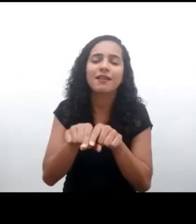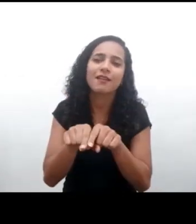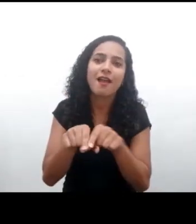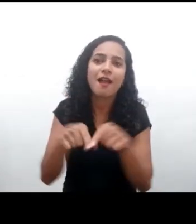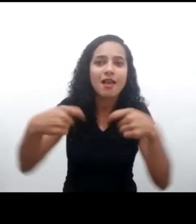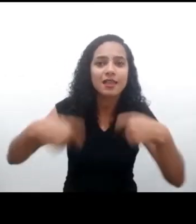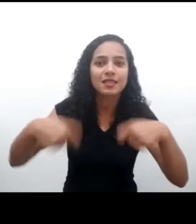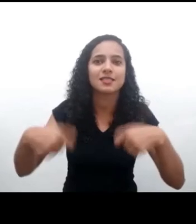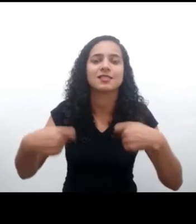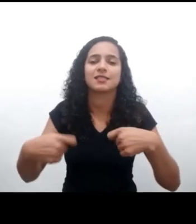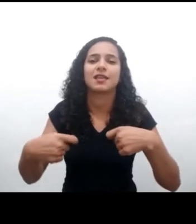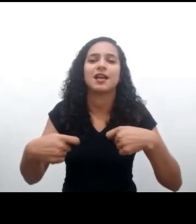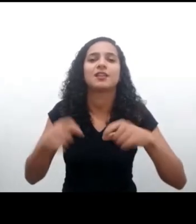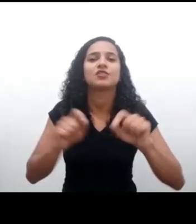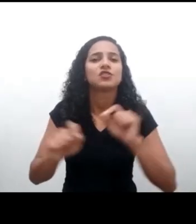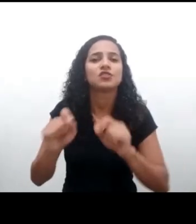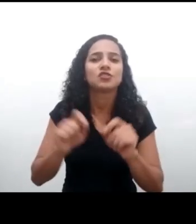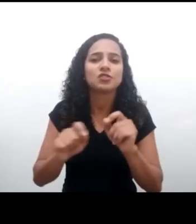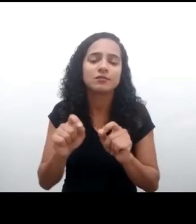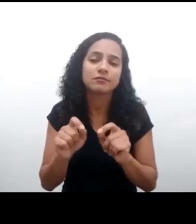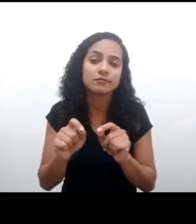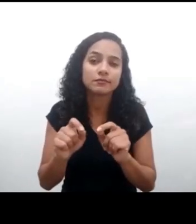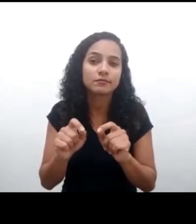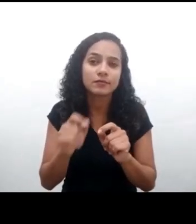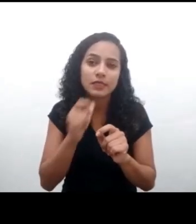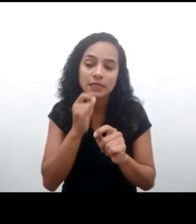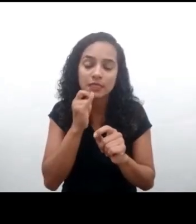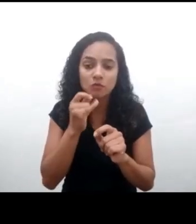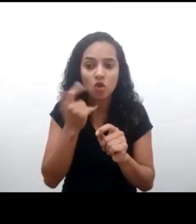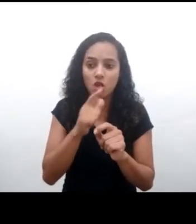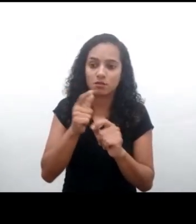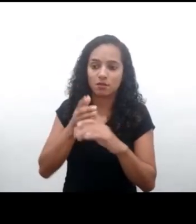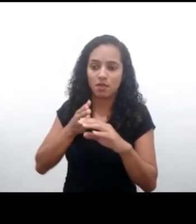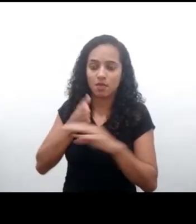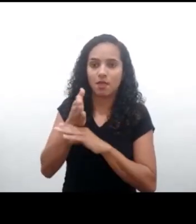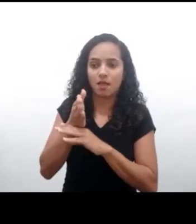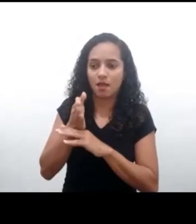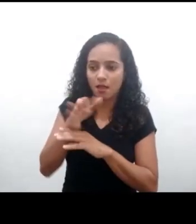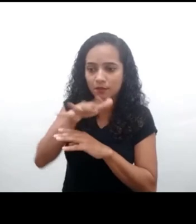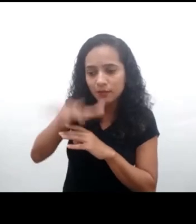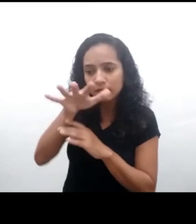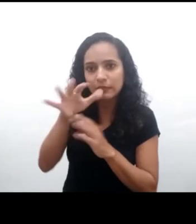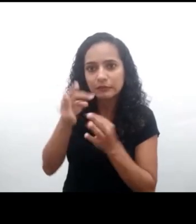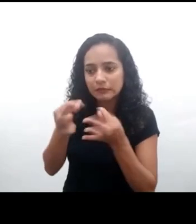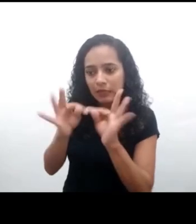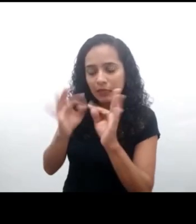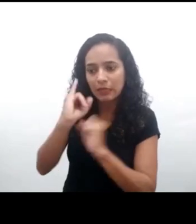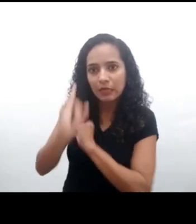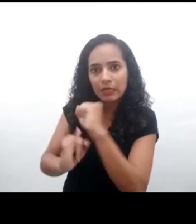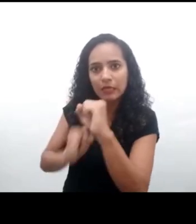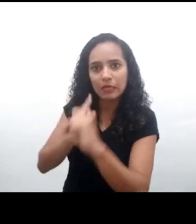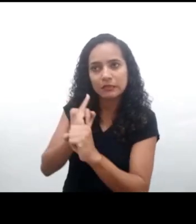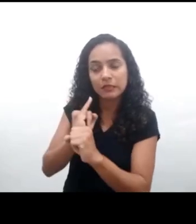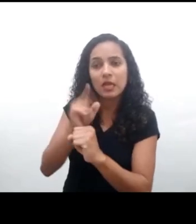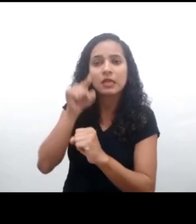en el ambiente digital, y que ese apoyo tiene que venir de parte de los estados y de las empresas, y que las familias